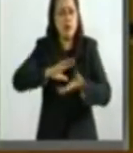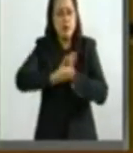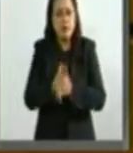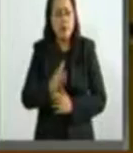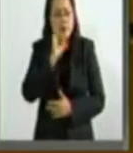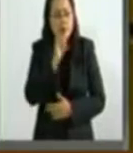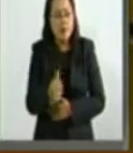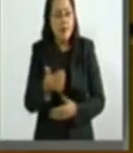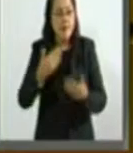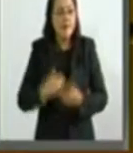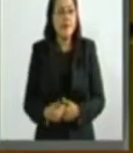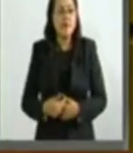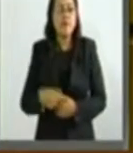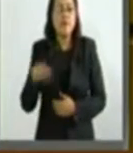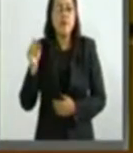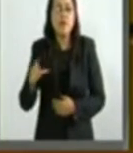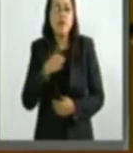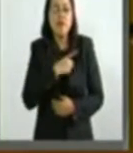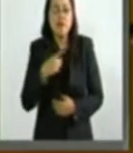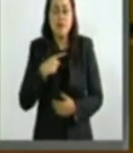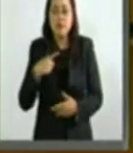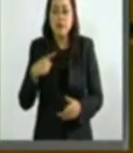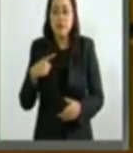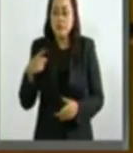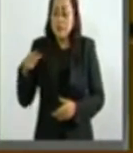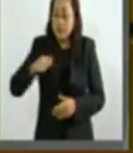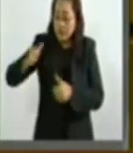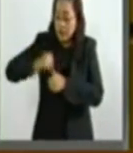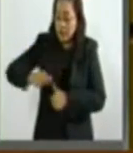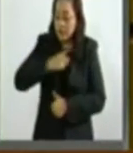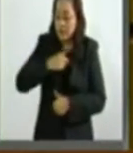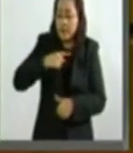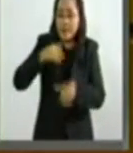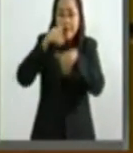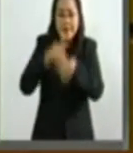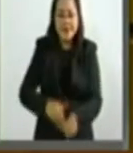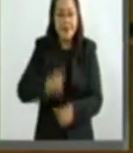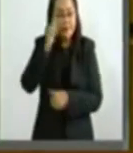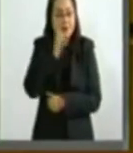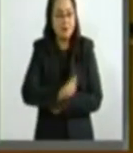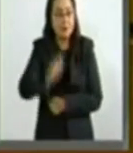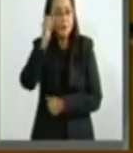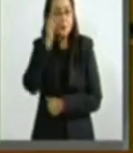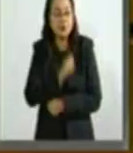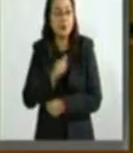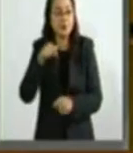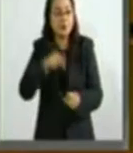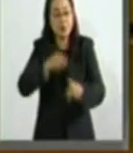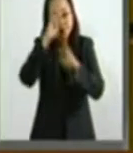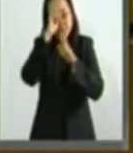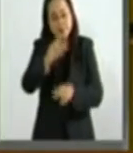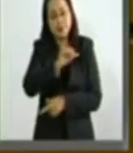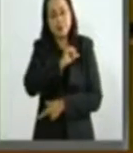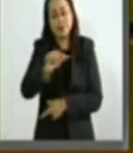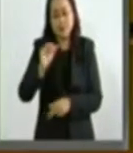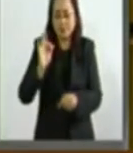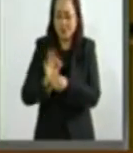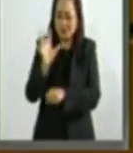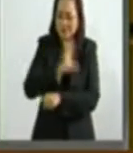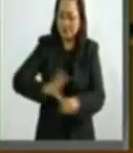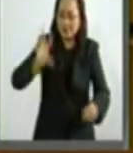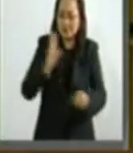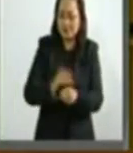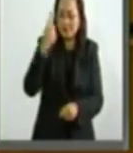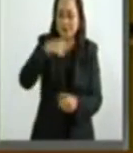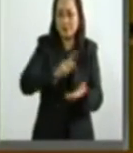el contrario, que éstas actúen con estricto apego y respeto y protección de los